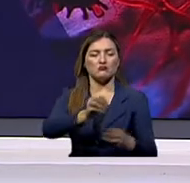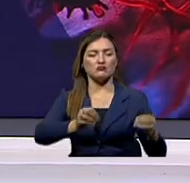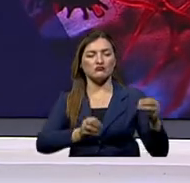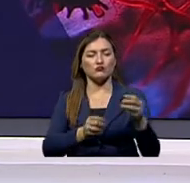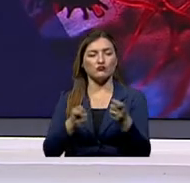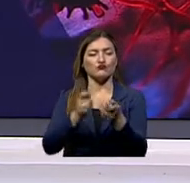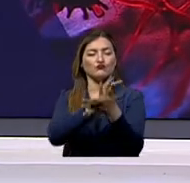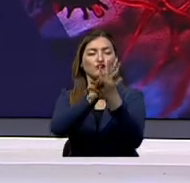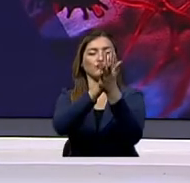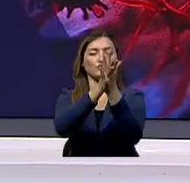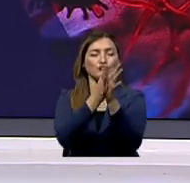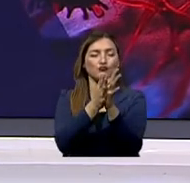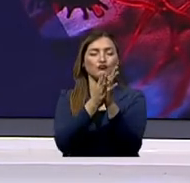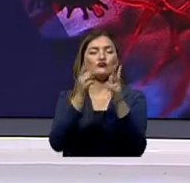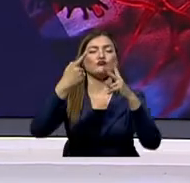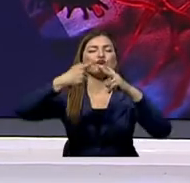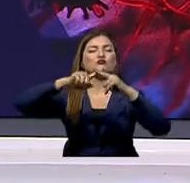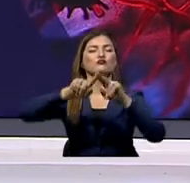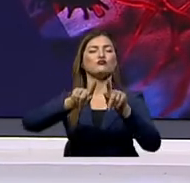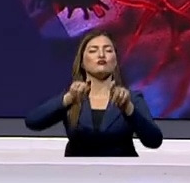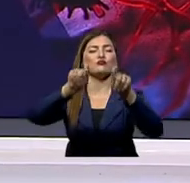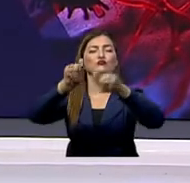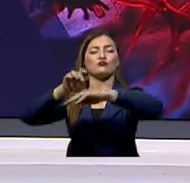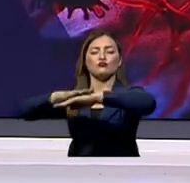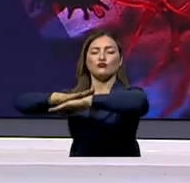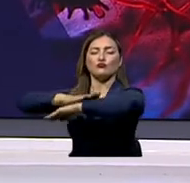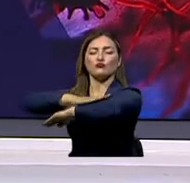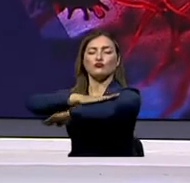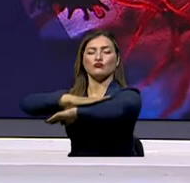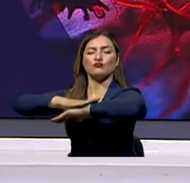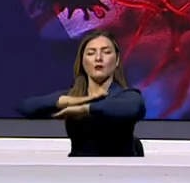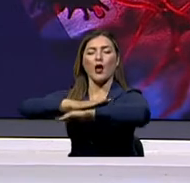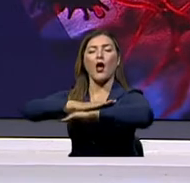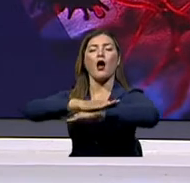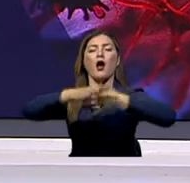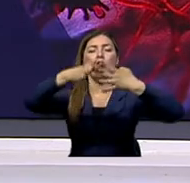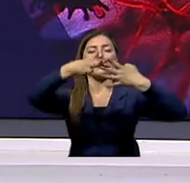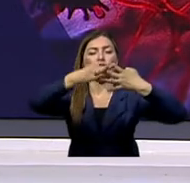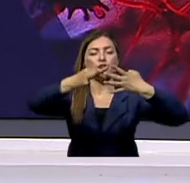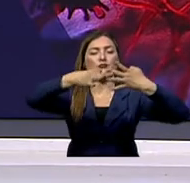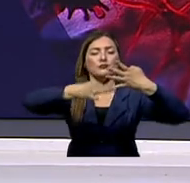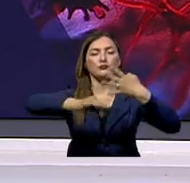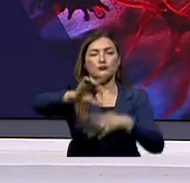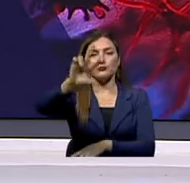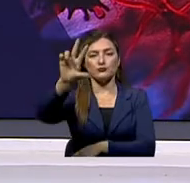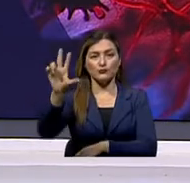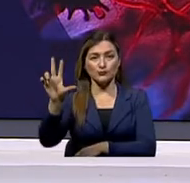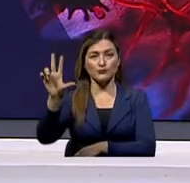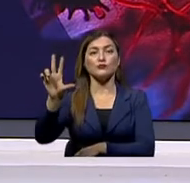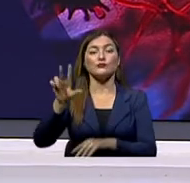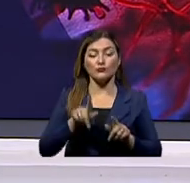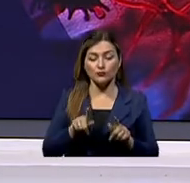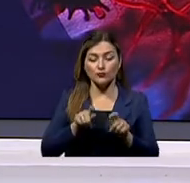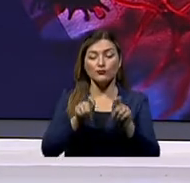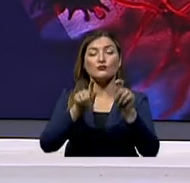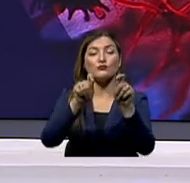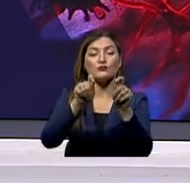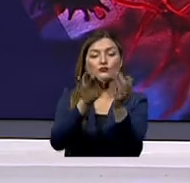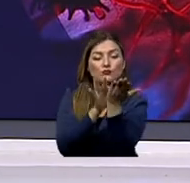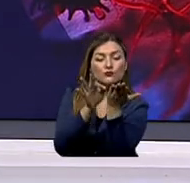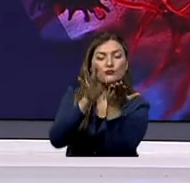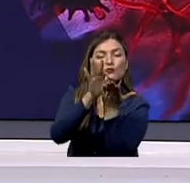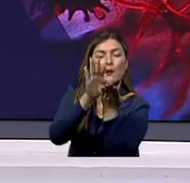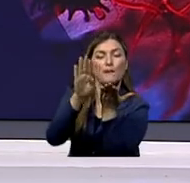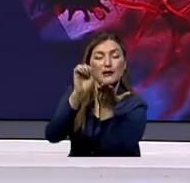cáncer se origina en la piel, pues pueden existir tres tipos de daños principalmente hablando. El cáncer, como ya dijimos, que afecta a las células basales,